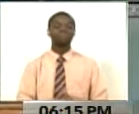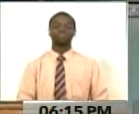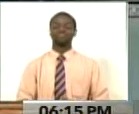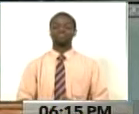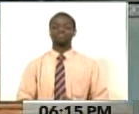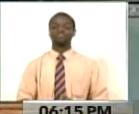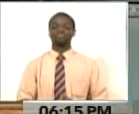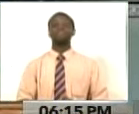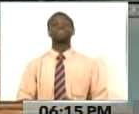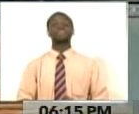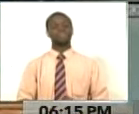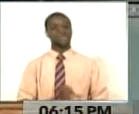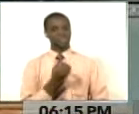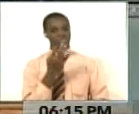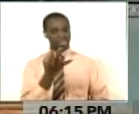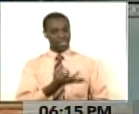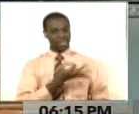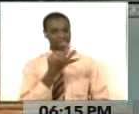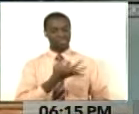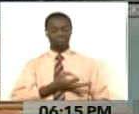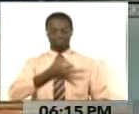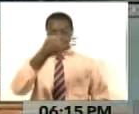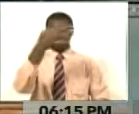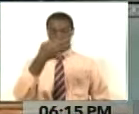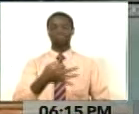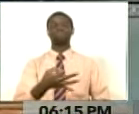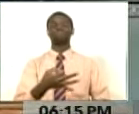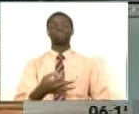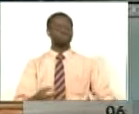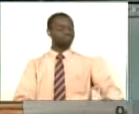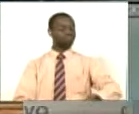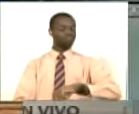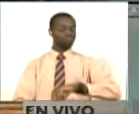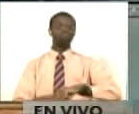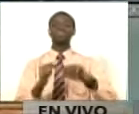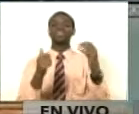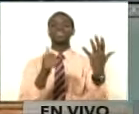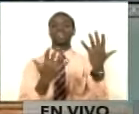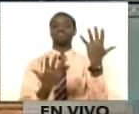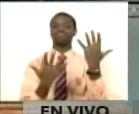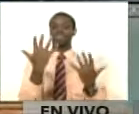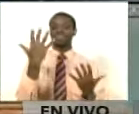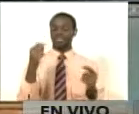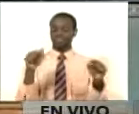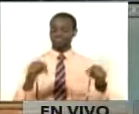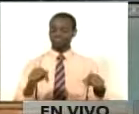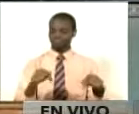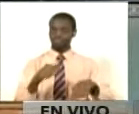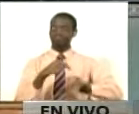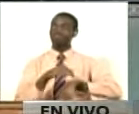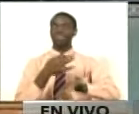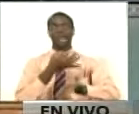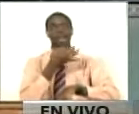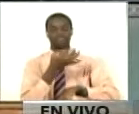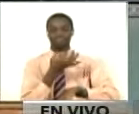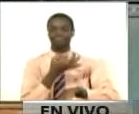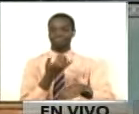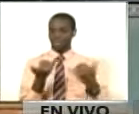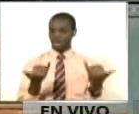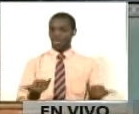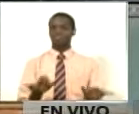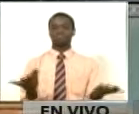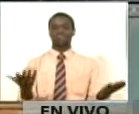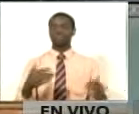Muy buenas tardes. En efecto, siendo las 6 y 15 de esta tarde, nos dirigimos